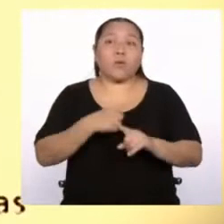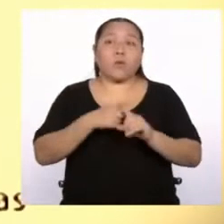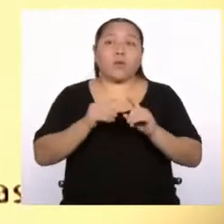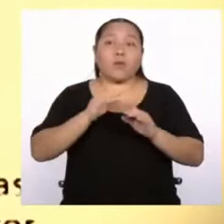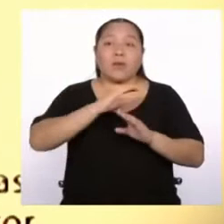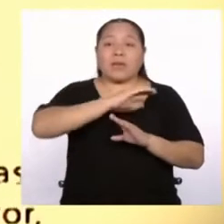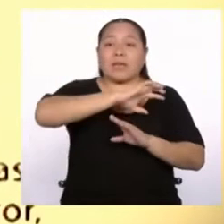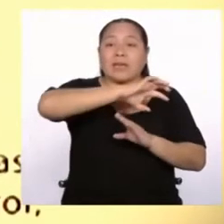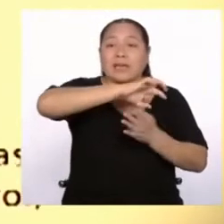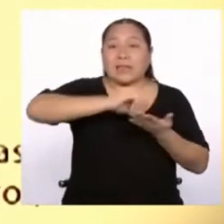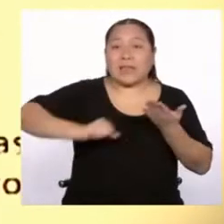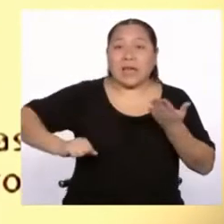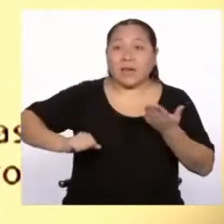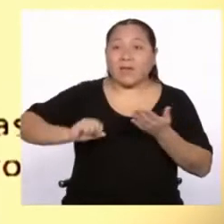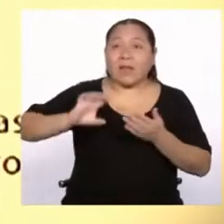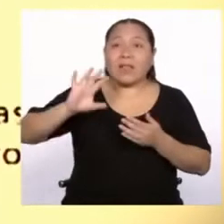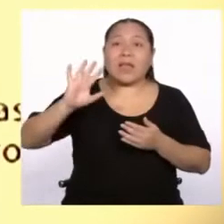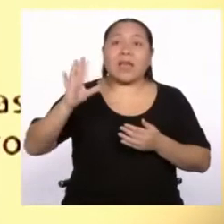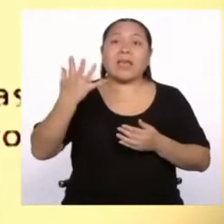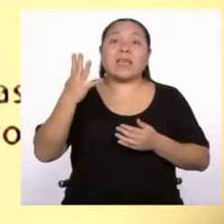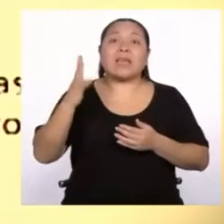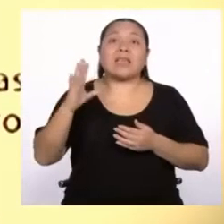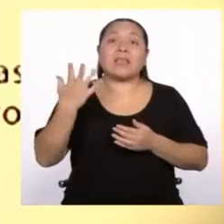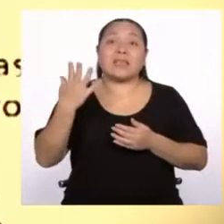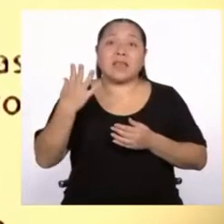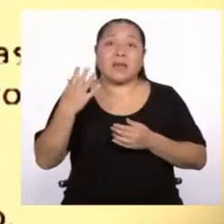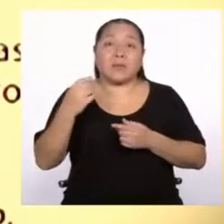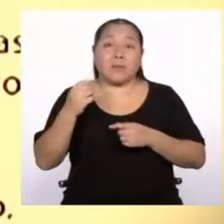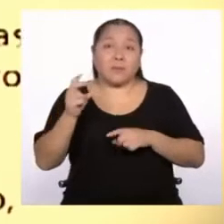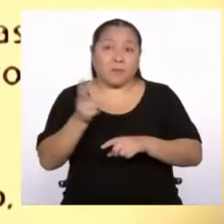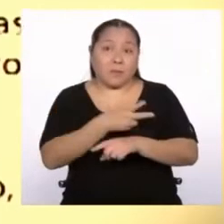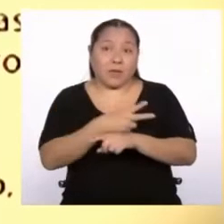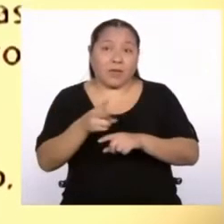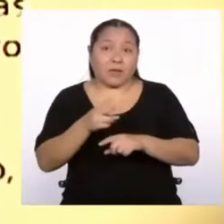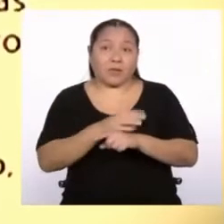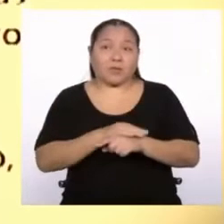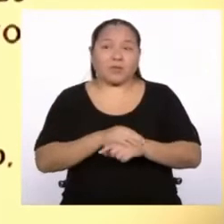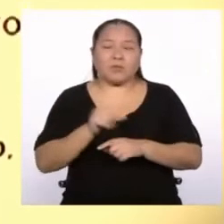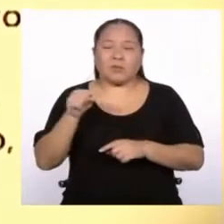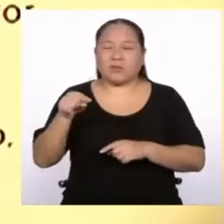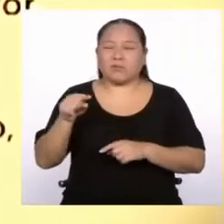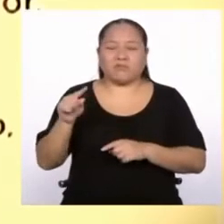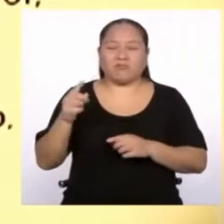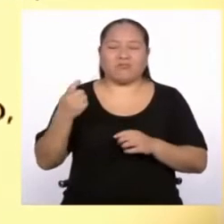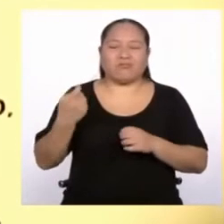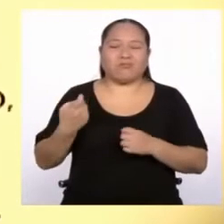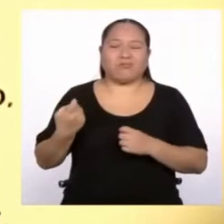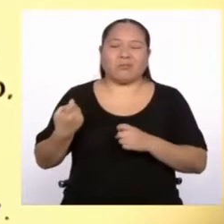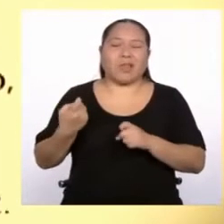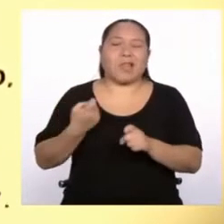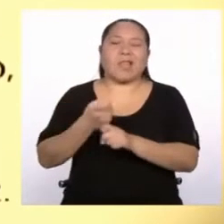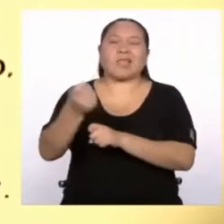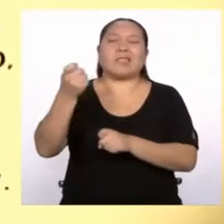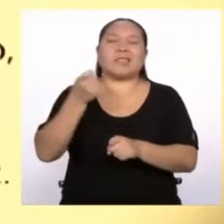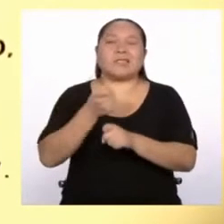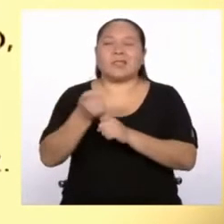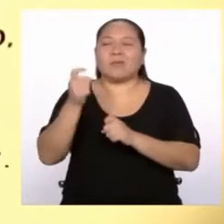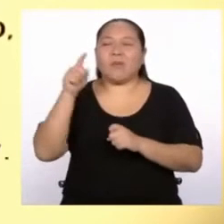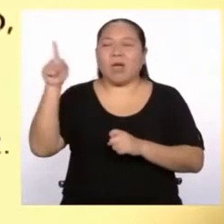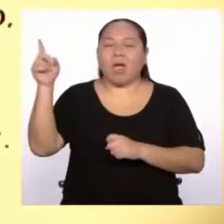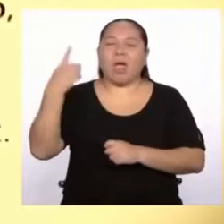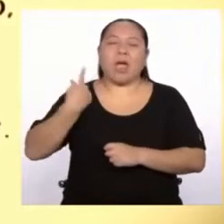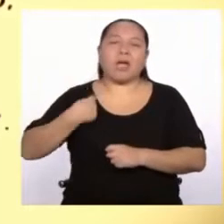la quinta estrofa porque consideraba sus versos muy ofensivos a España.